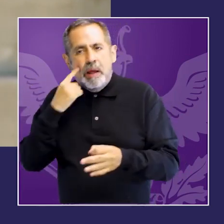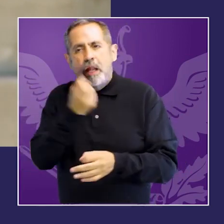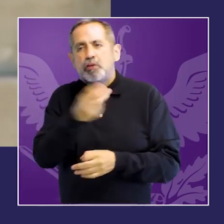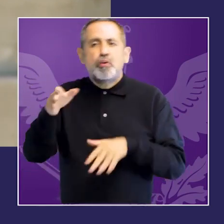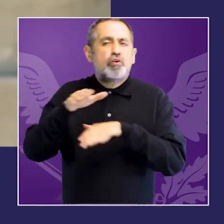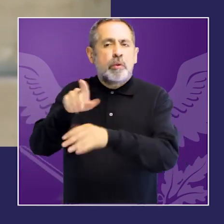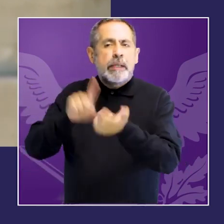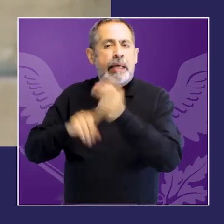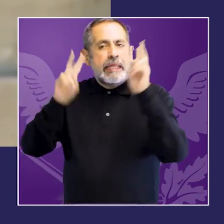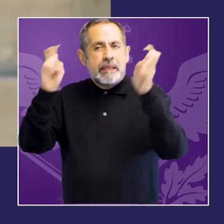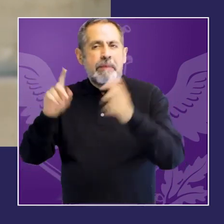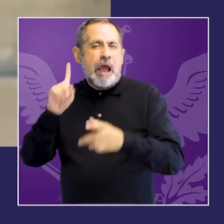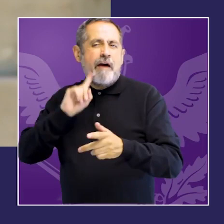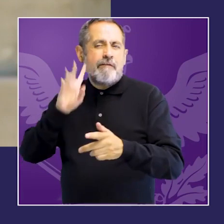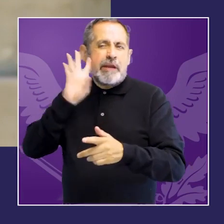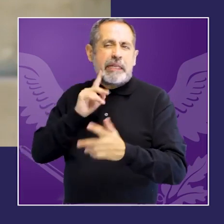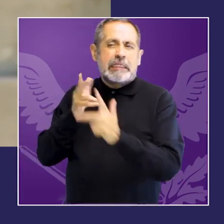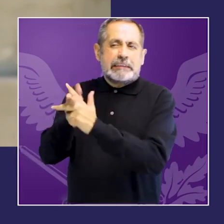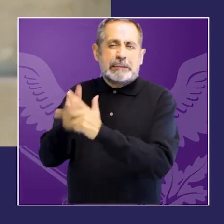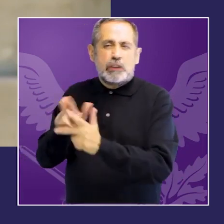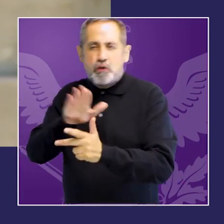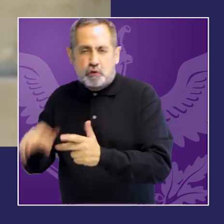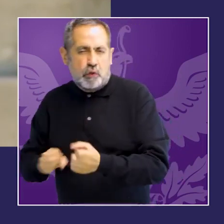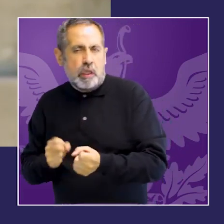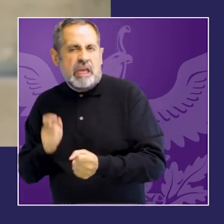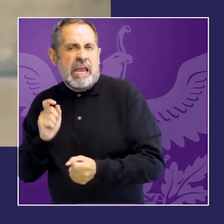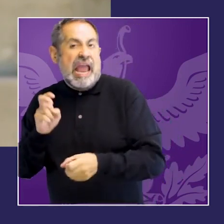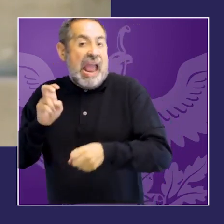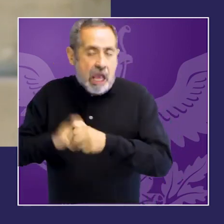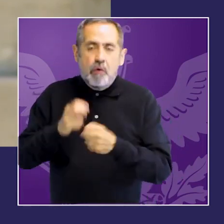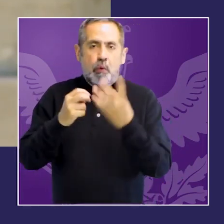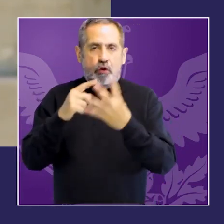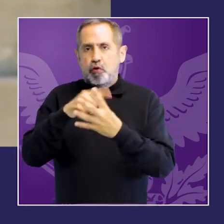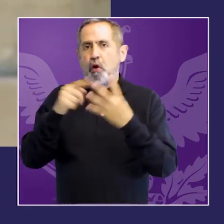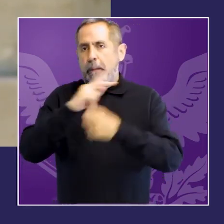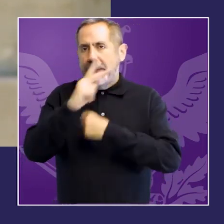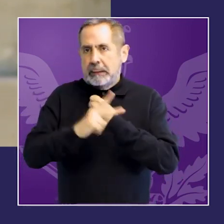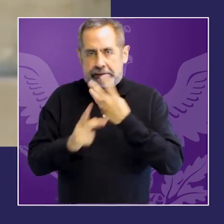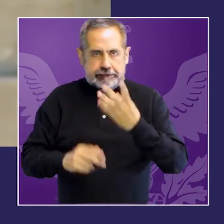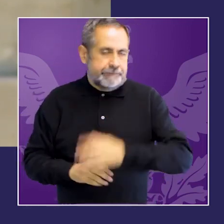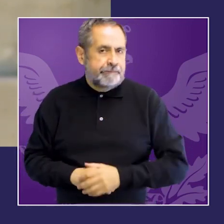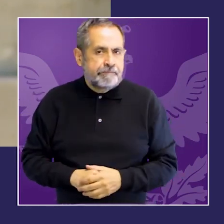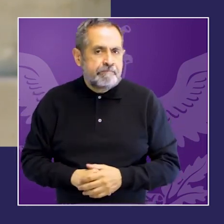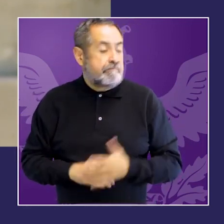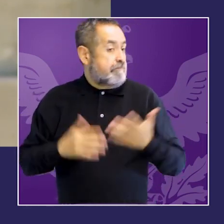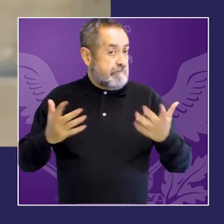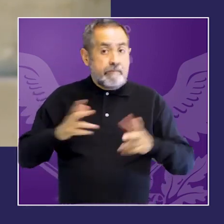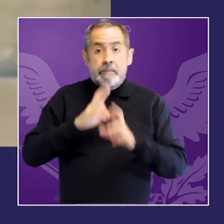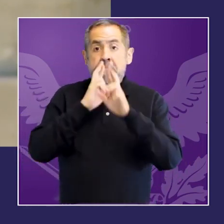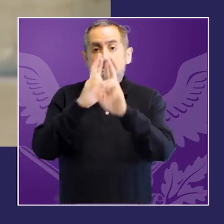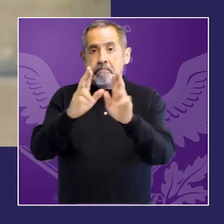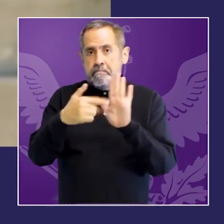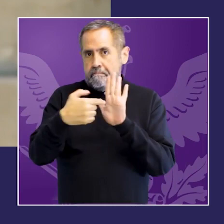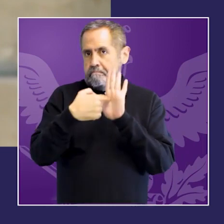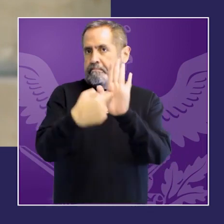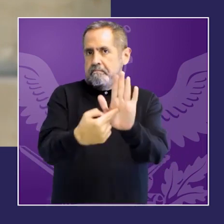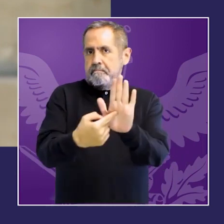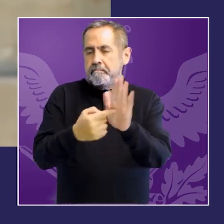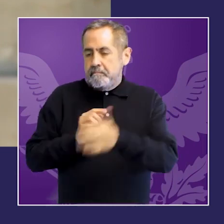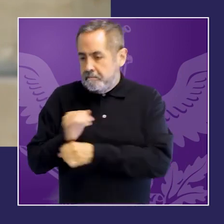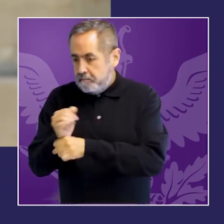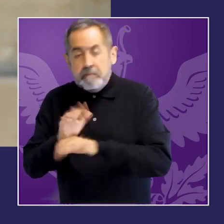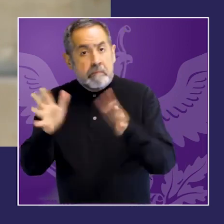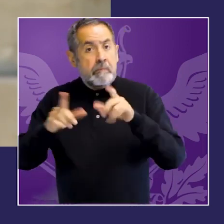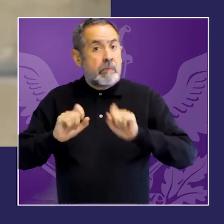de Naciones Unidas Regional y que fueron elaborados en el marco de la iniciativa Spotlight. Primero,